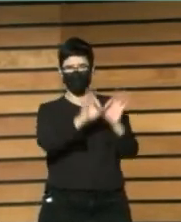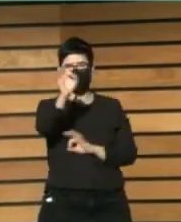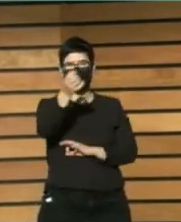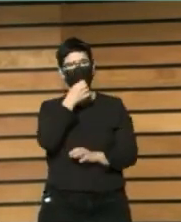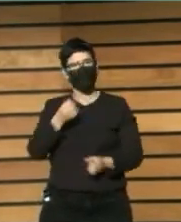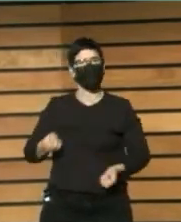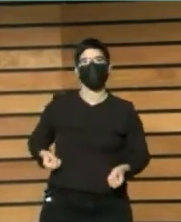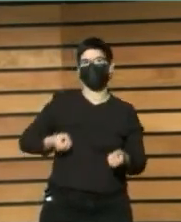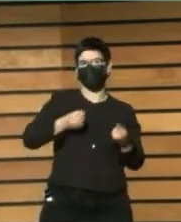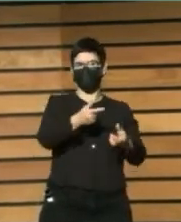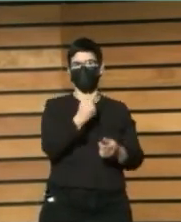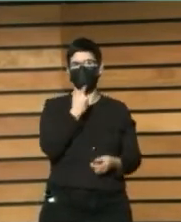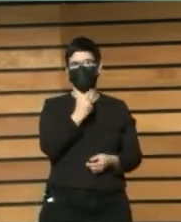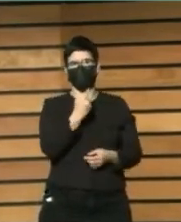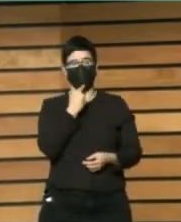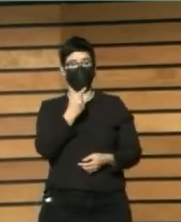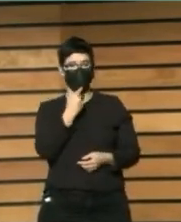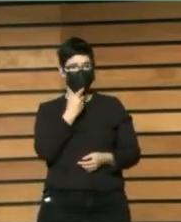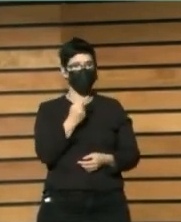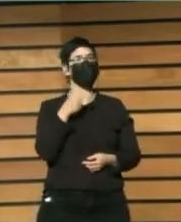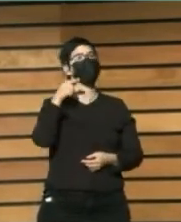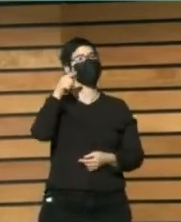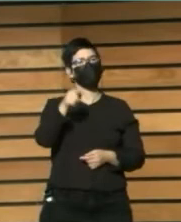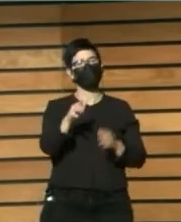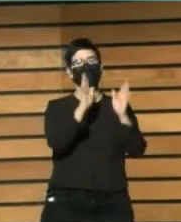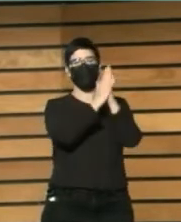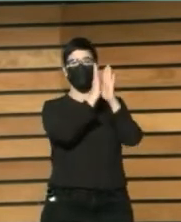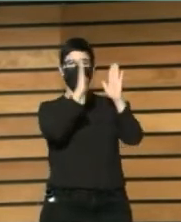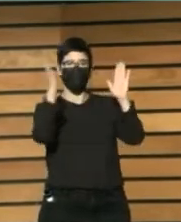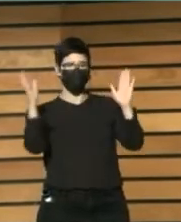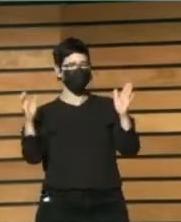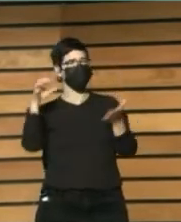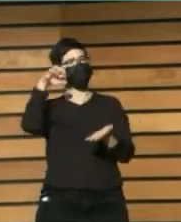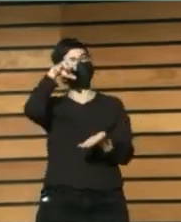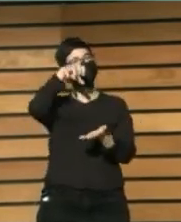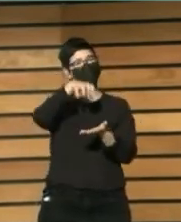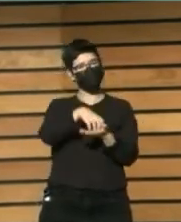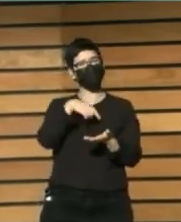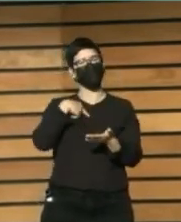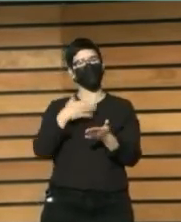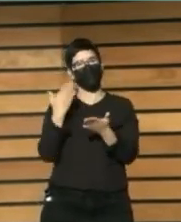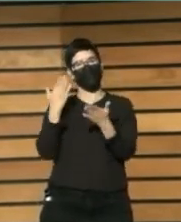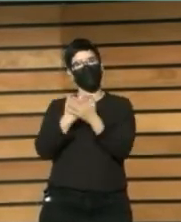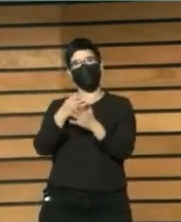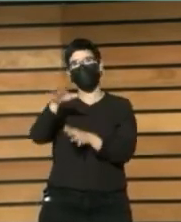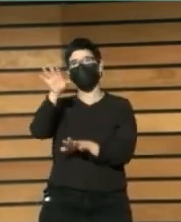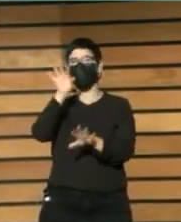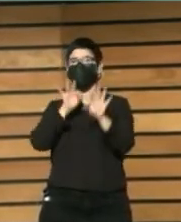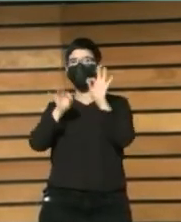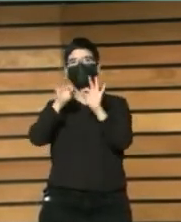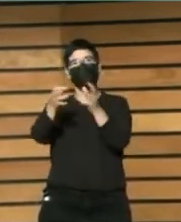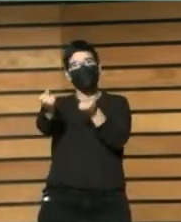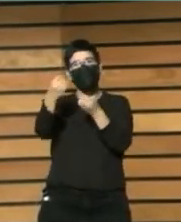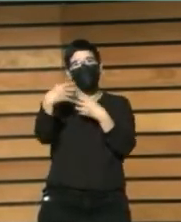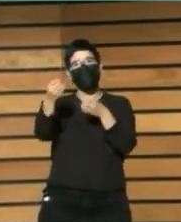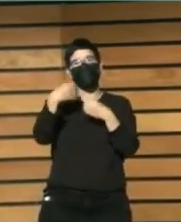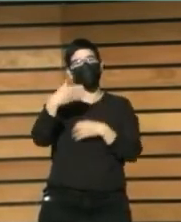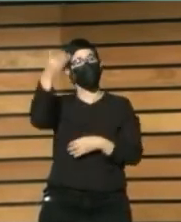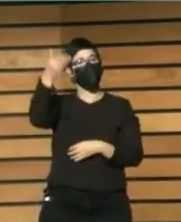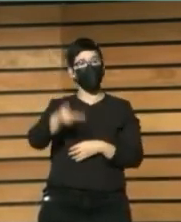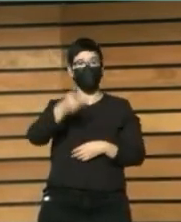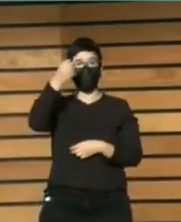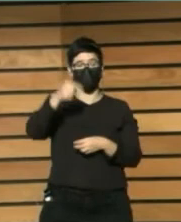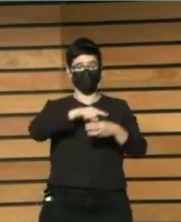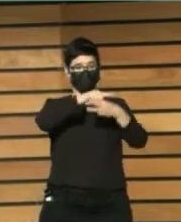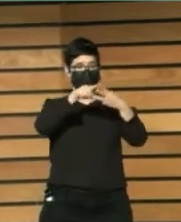Que encontraba Información Importante Para su papel De ciudadano En la biblioteca En todas estas dimensiones Por lo